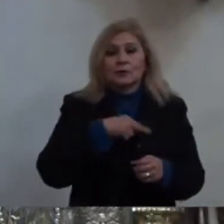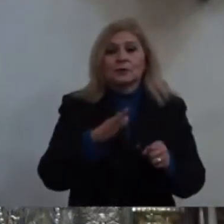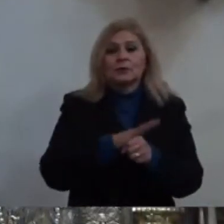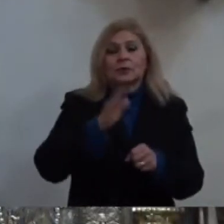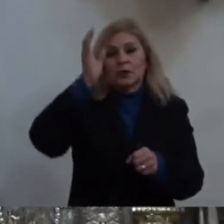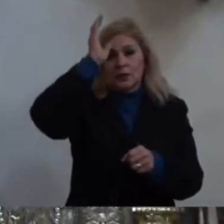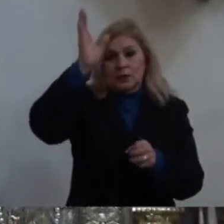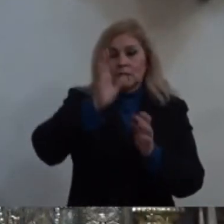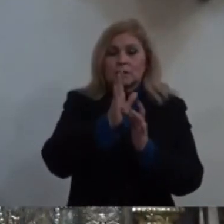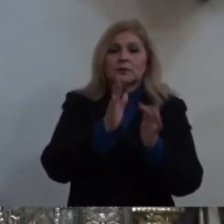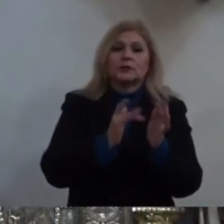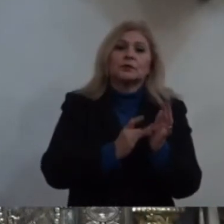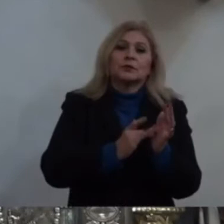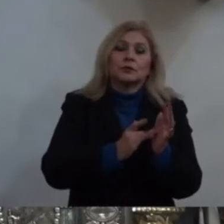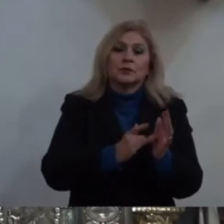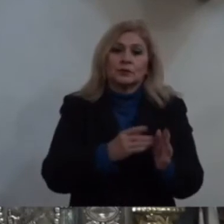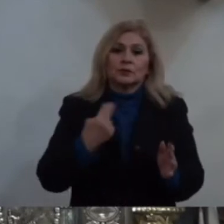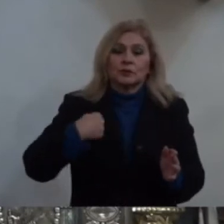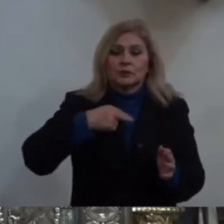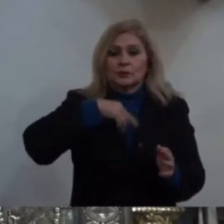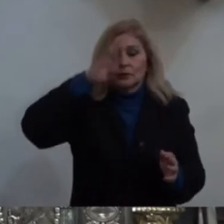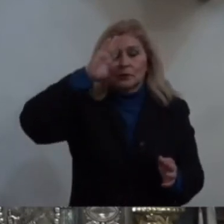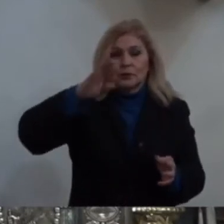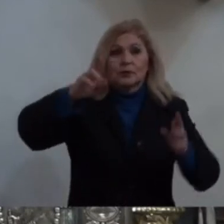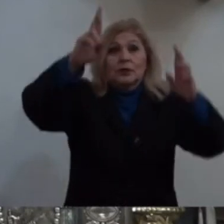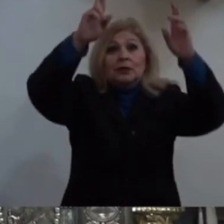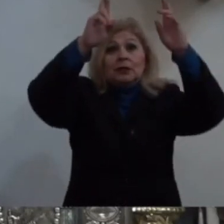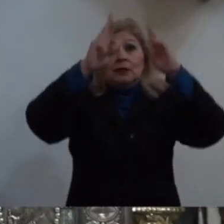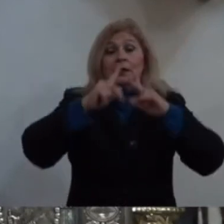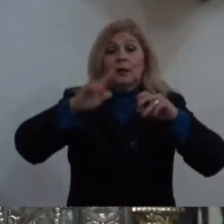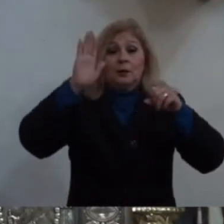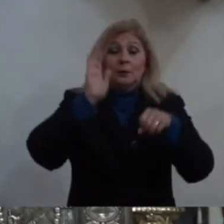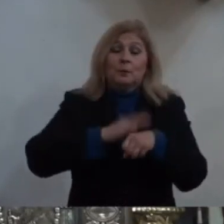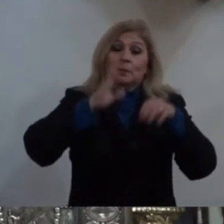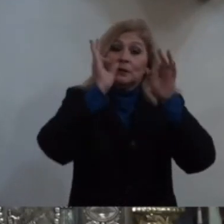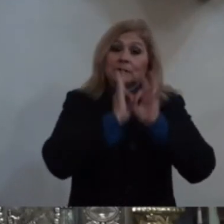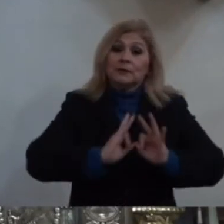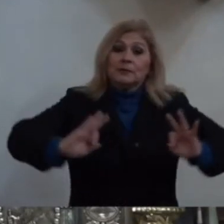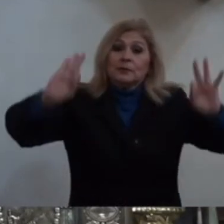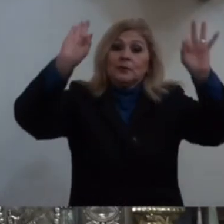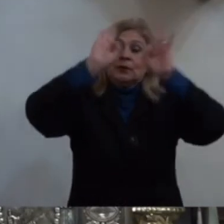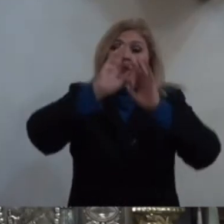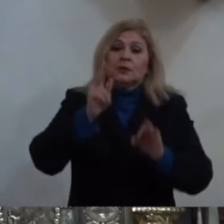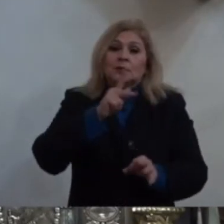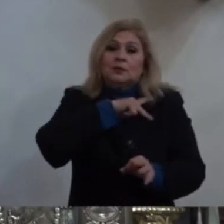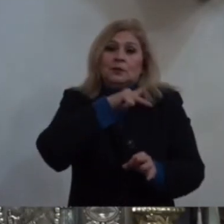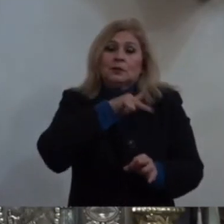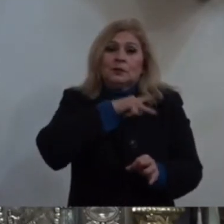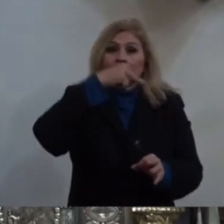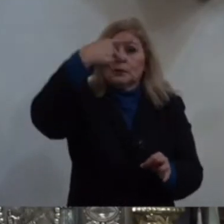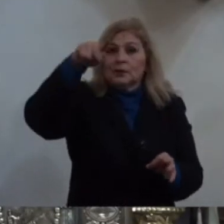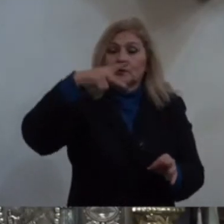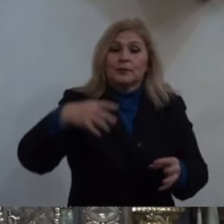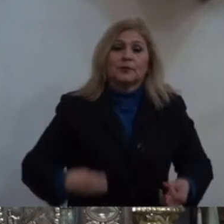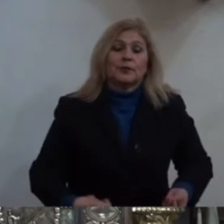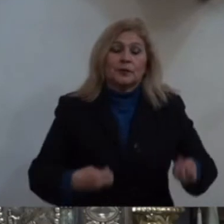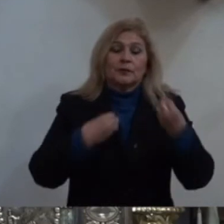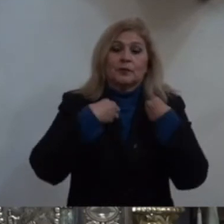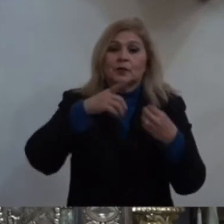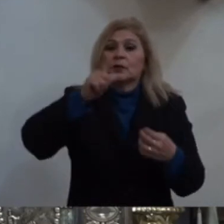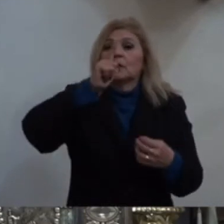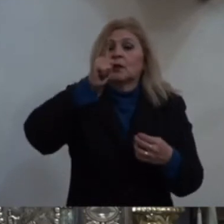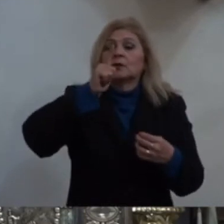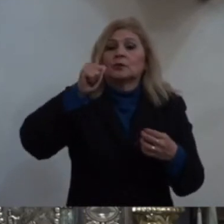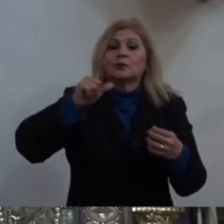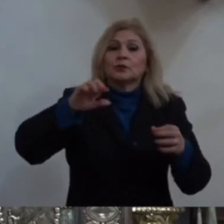Es el regalo Más grande Para nosotros Él es La luz Del mundo Y